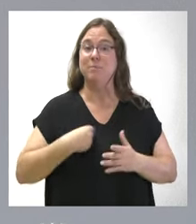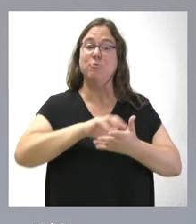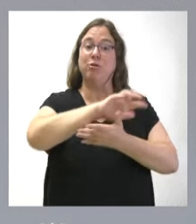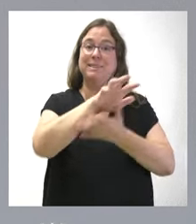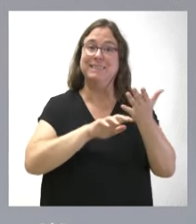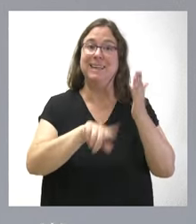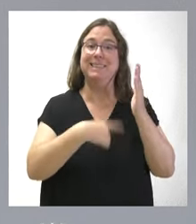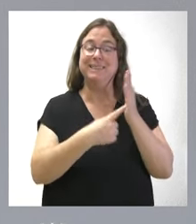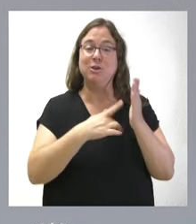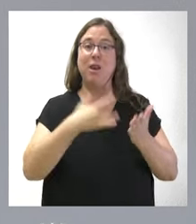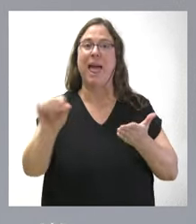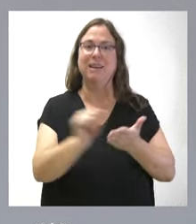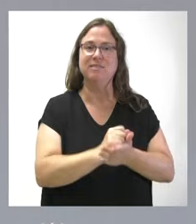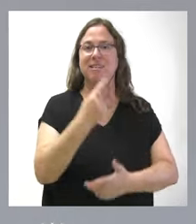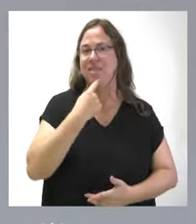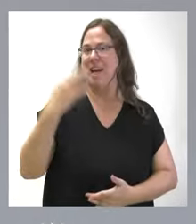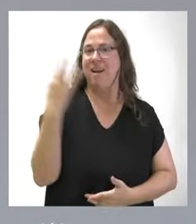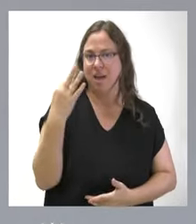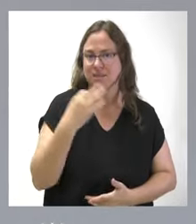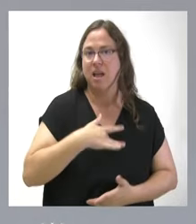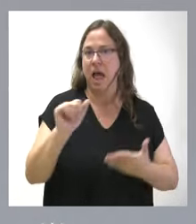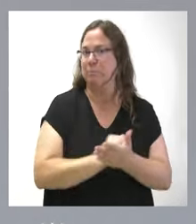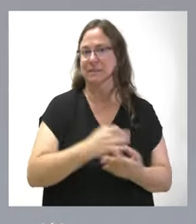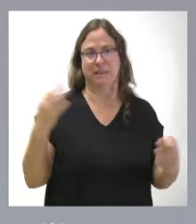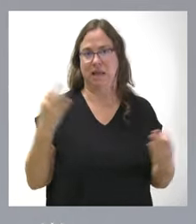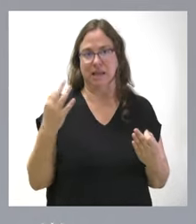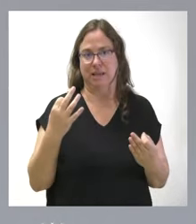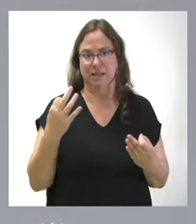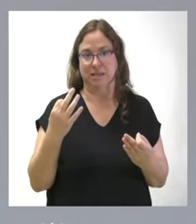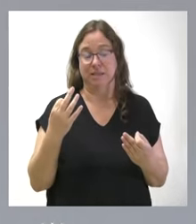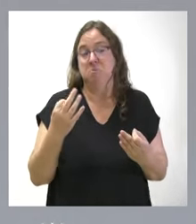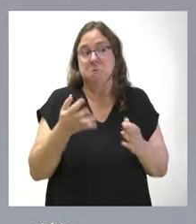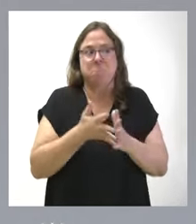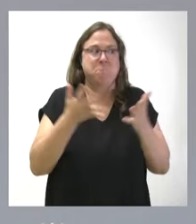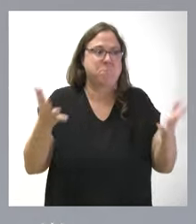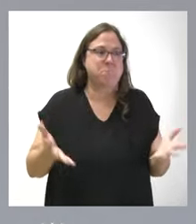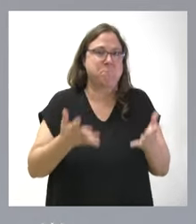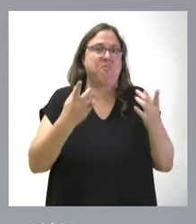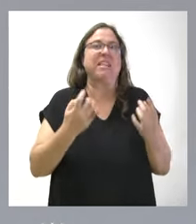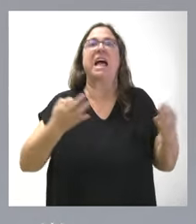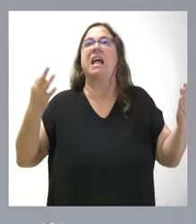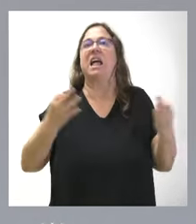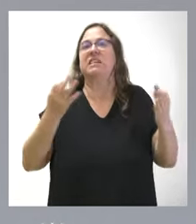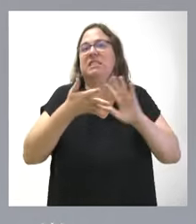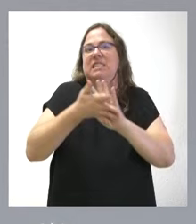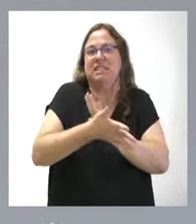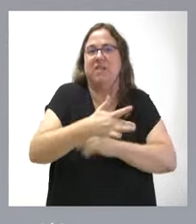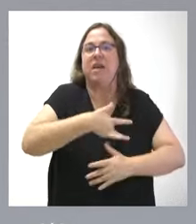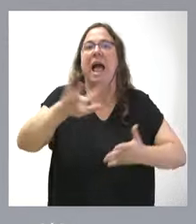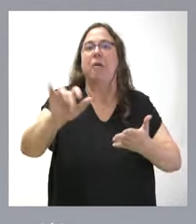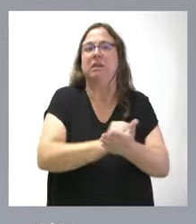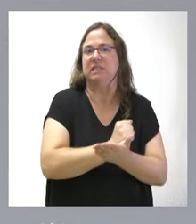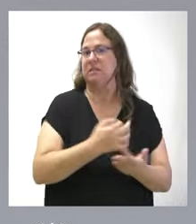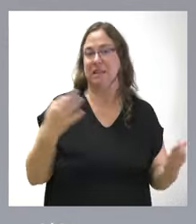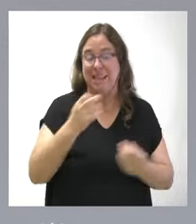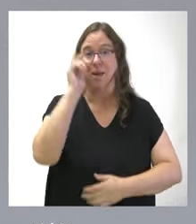la ley de amnistía dice lo que es una amnistía. Porque, claro, es un vacío. ¿Qué es amnistía? Bueno, pues tiene que dar el concepto,